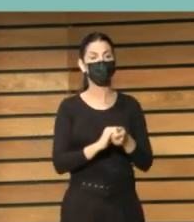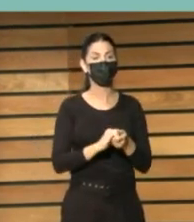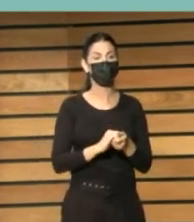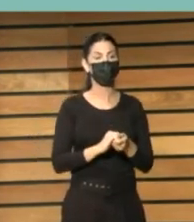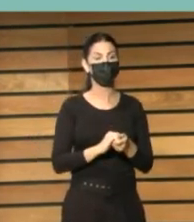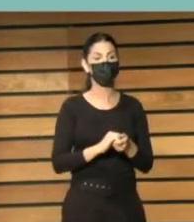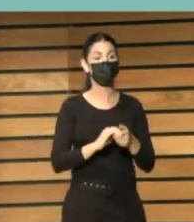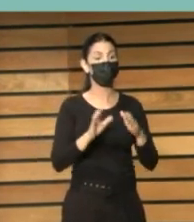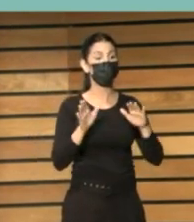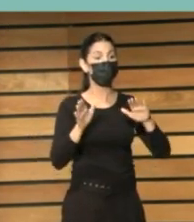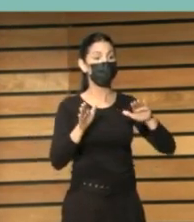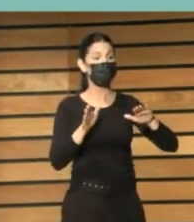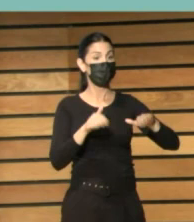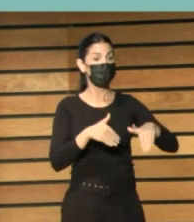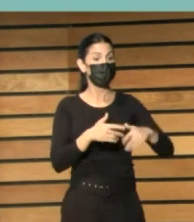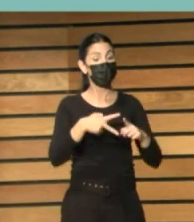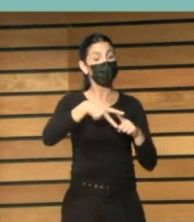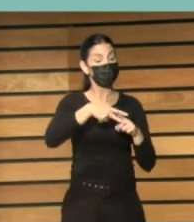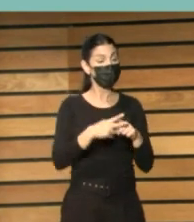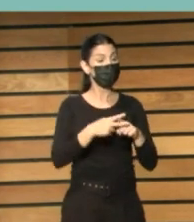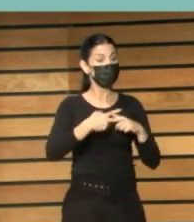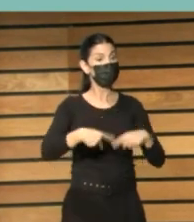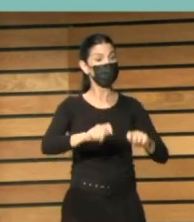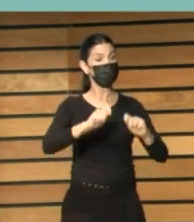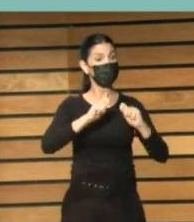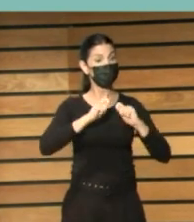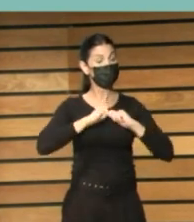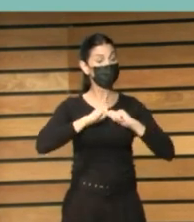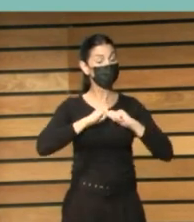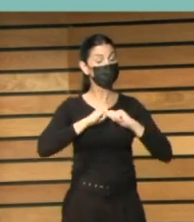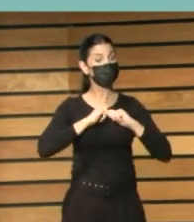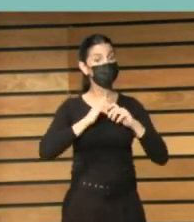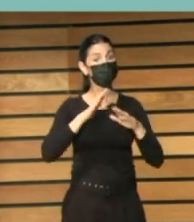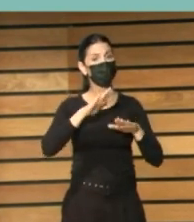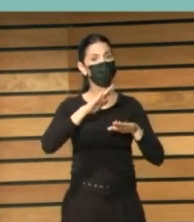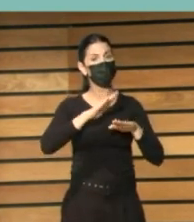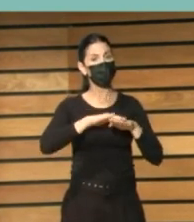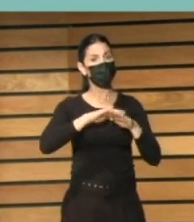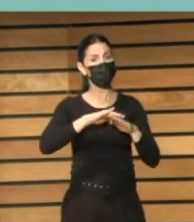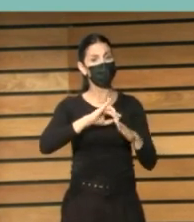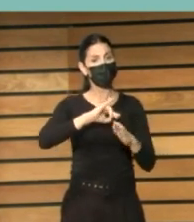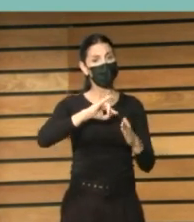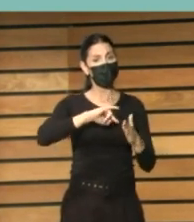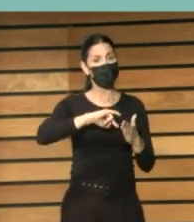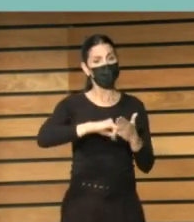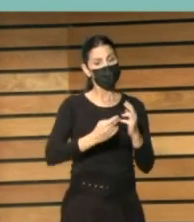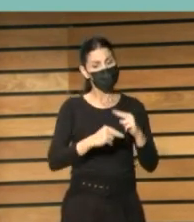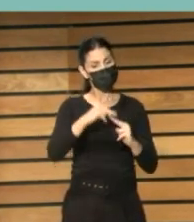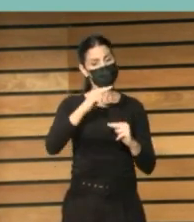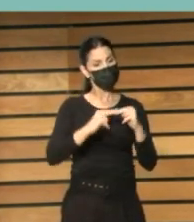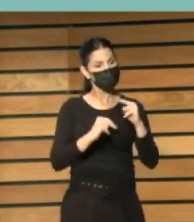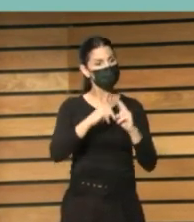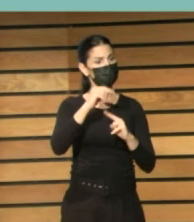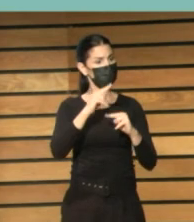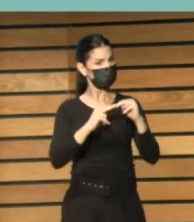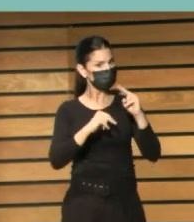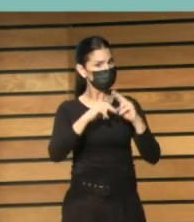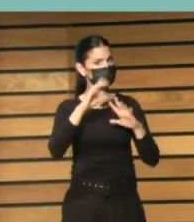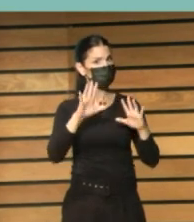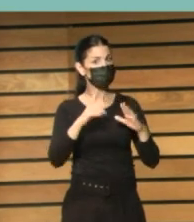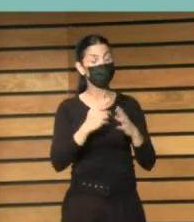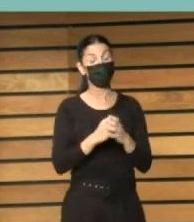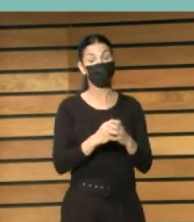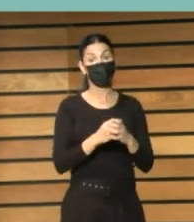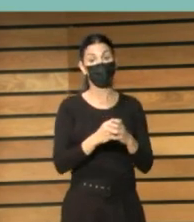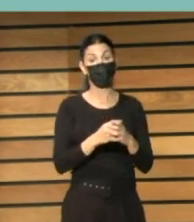dotarnos de unos instrumentos para planificar y en fin y que en estos 20 años pues